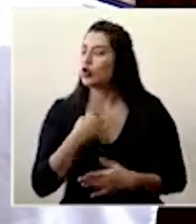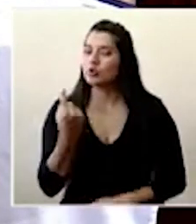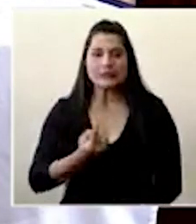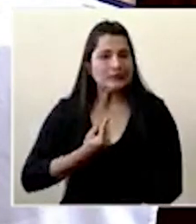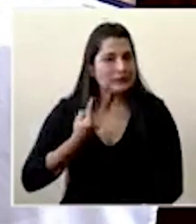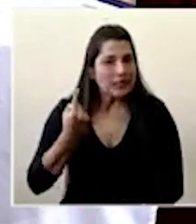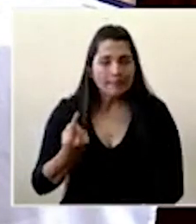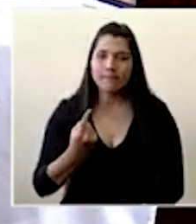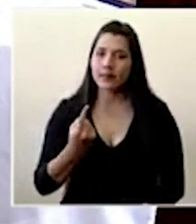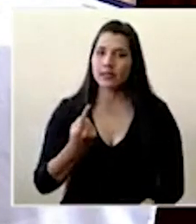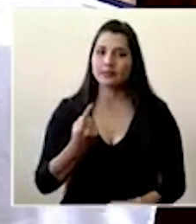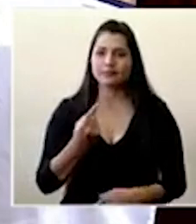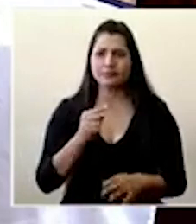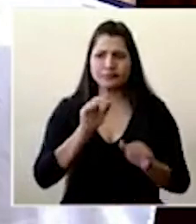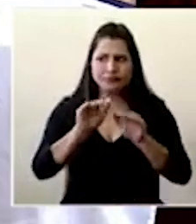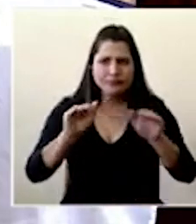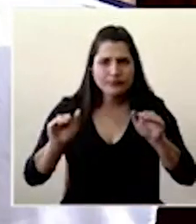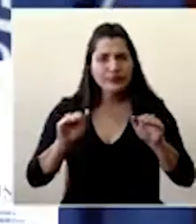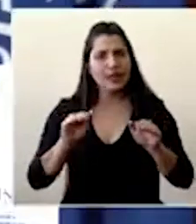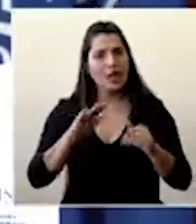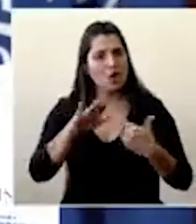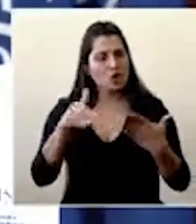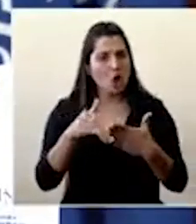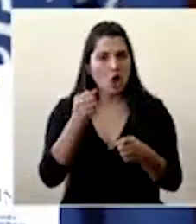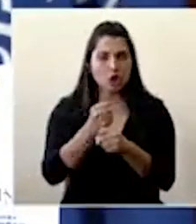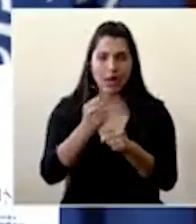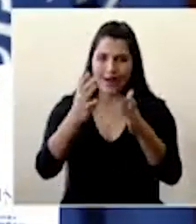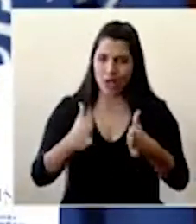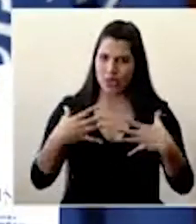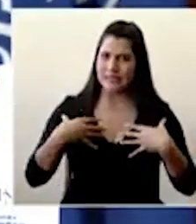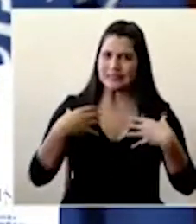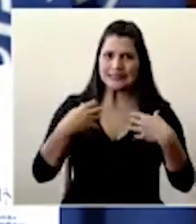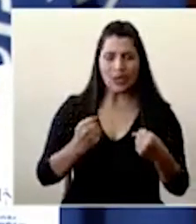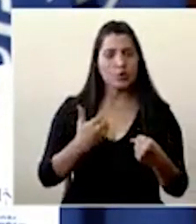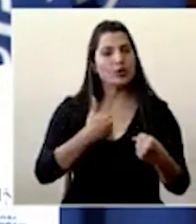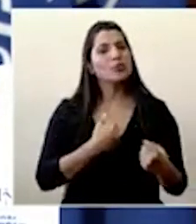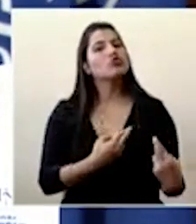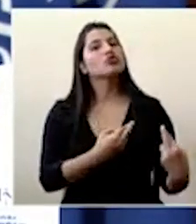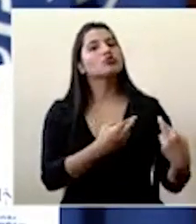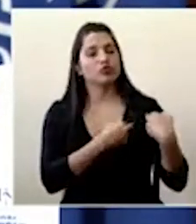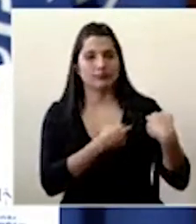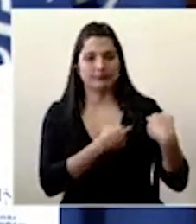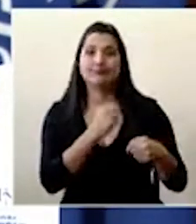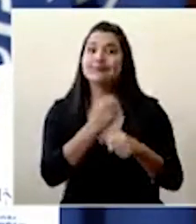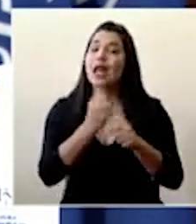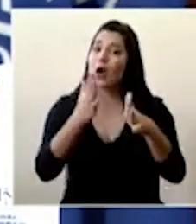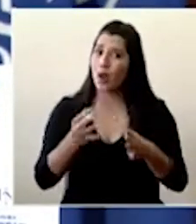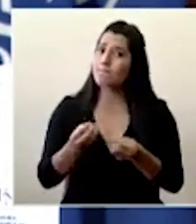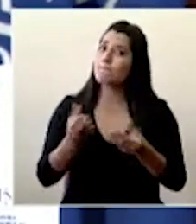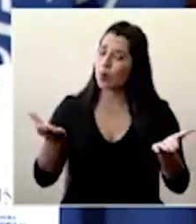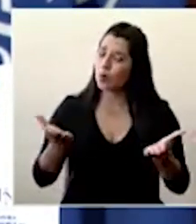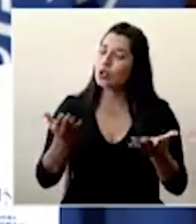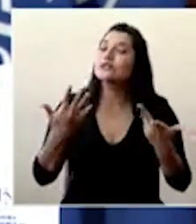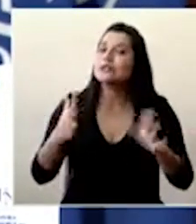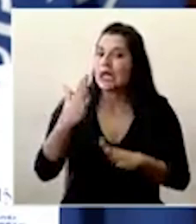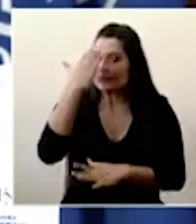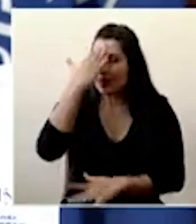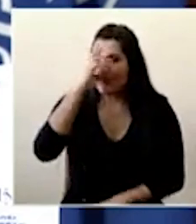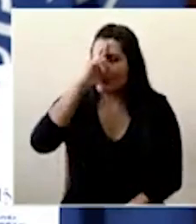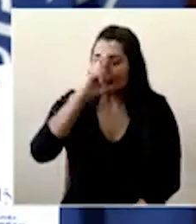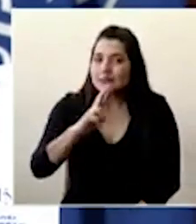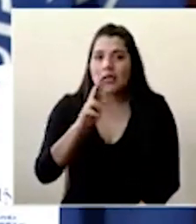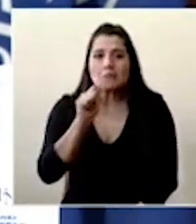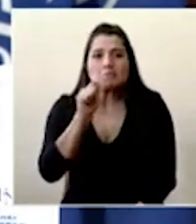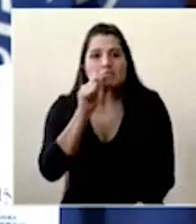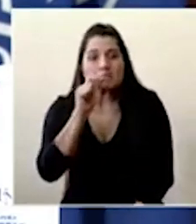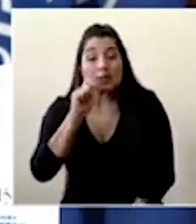momento a la responsabilidad que tenemos todos los funcionarios de salud y funcionarios públicos en realidad del respeto a la confidencialidad de los